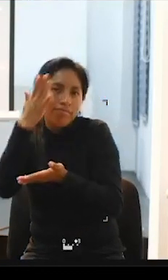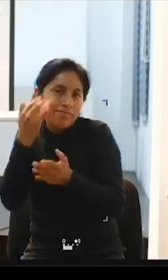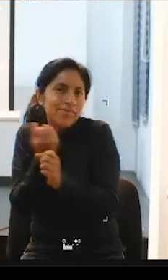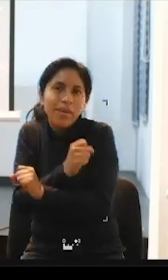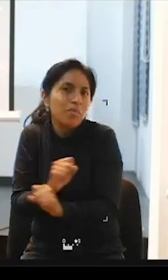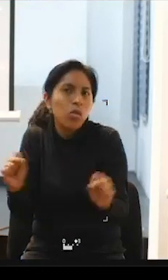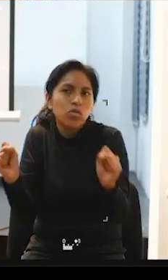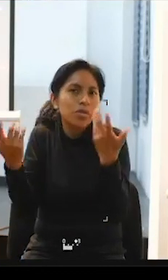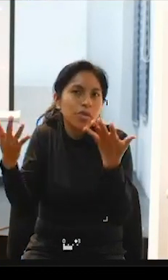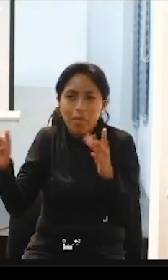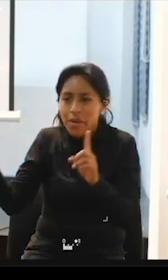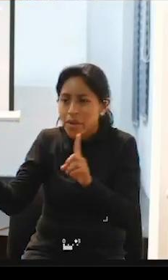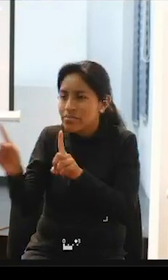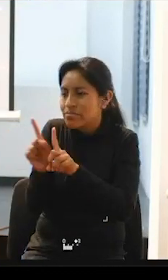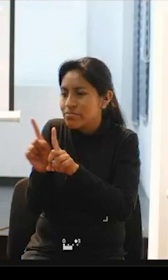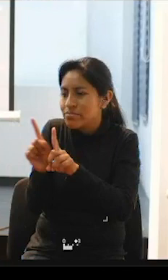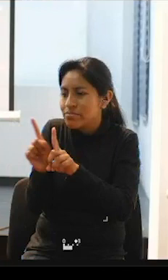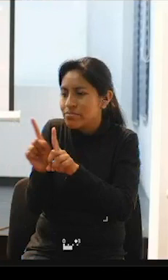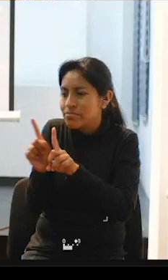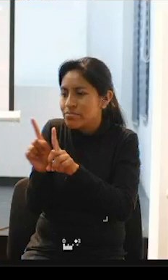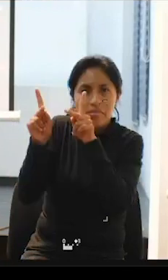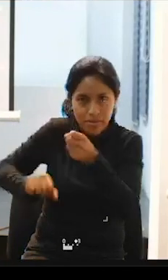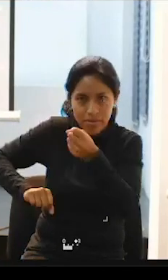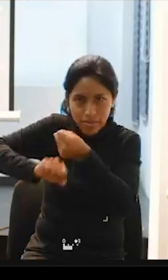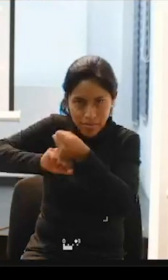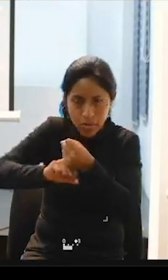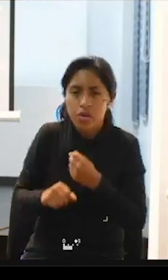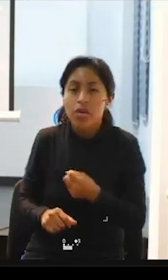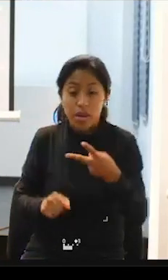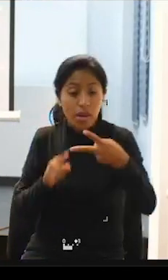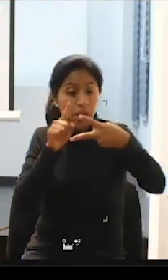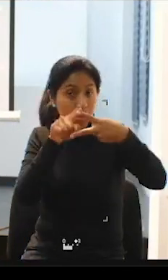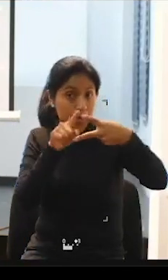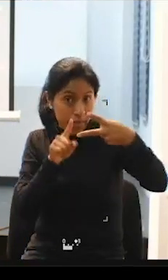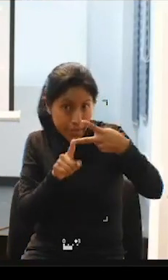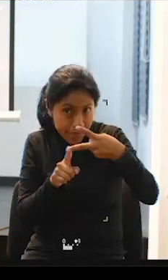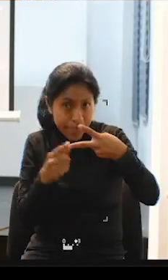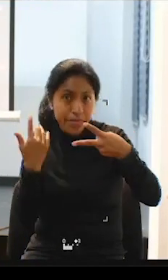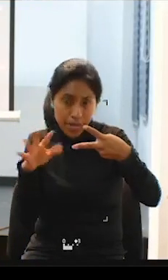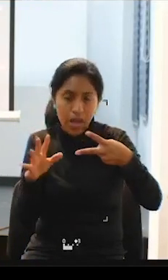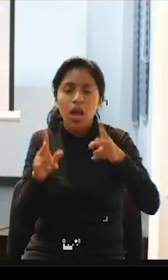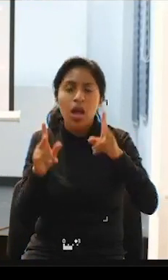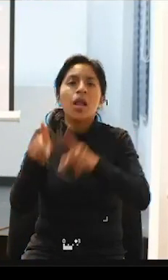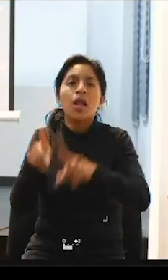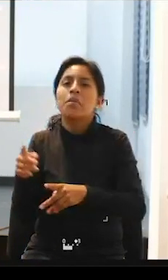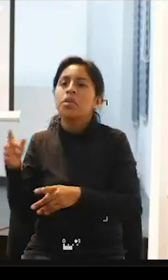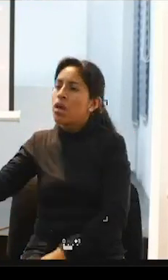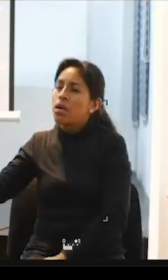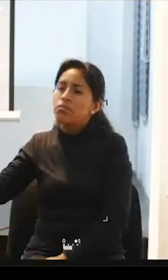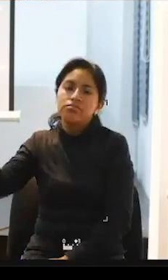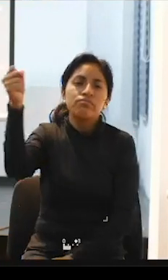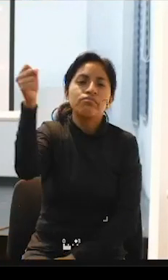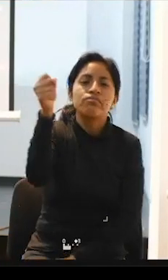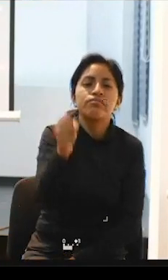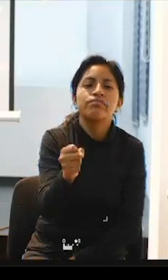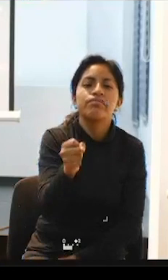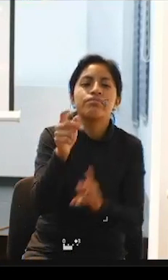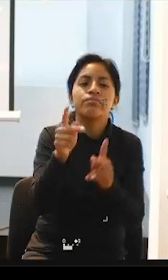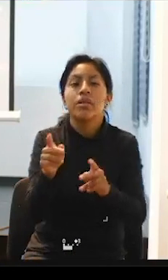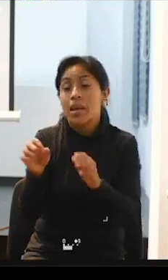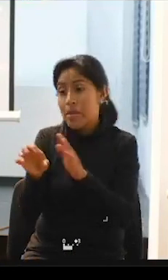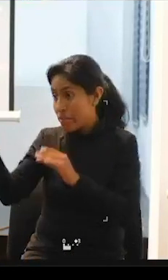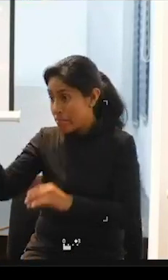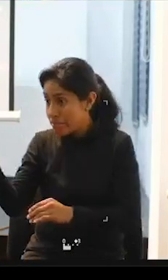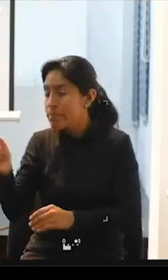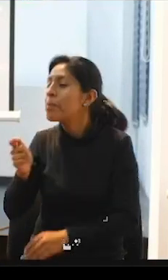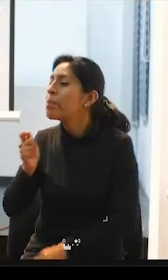punto de vista y ya con estos dos requisitos bueno la persona se le asigna un asistente personal le hacen una entrevista